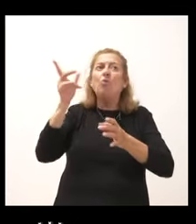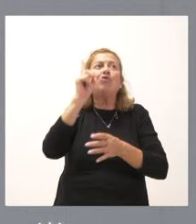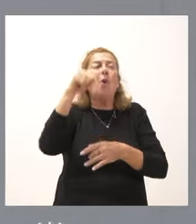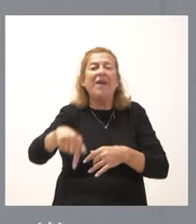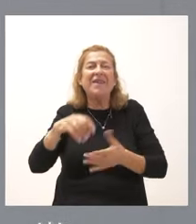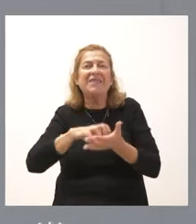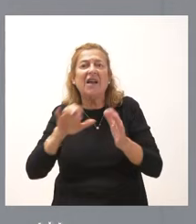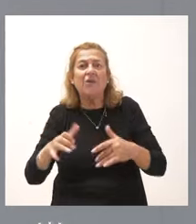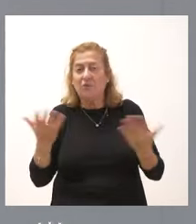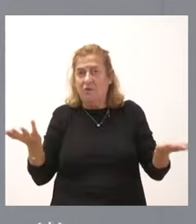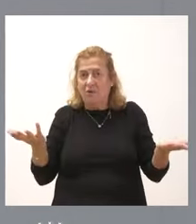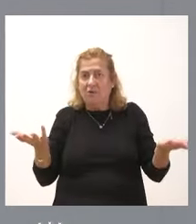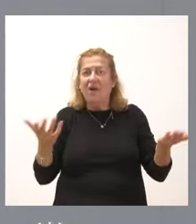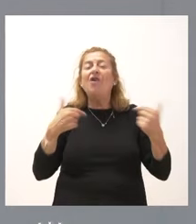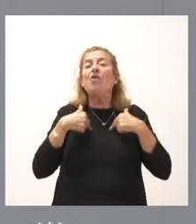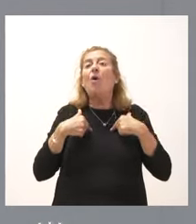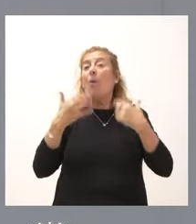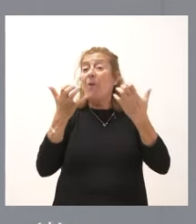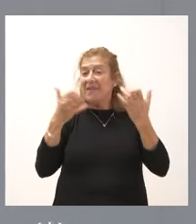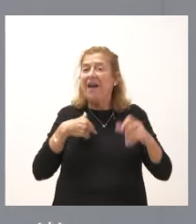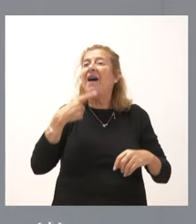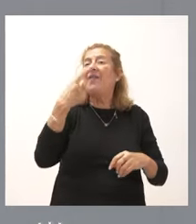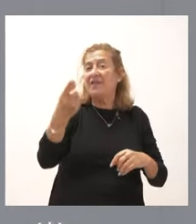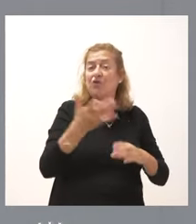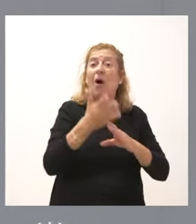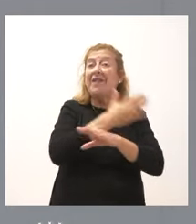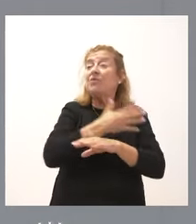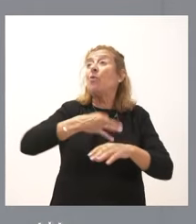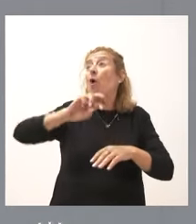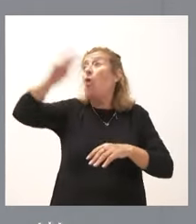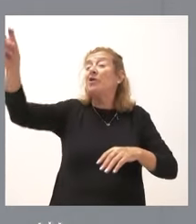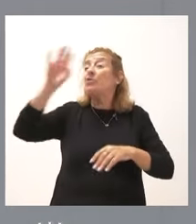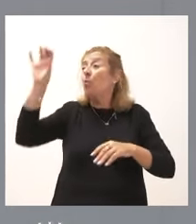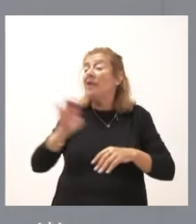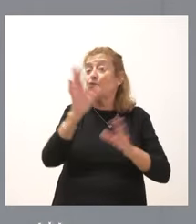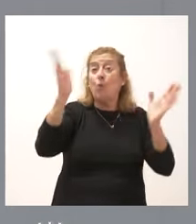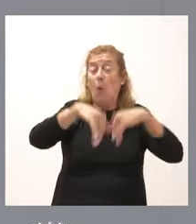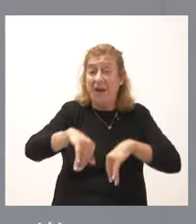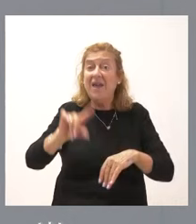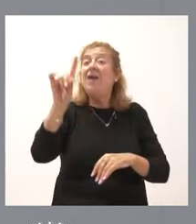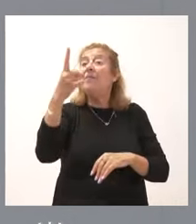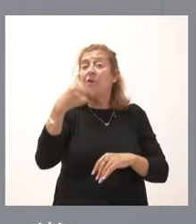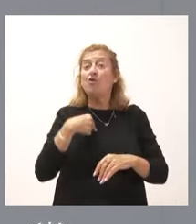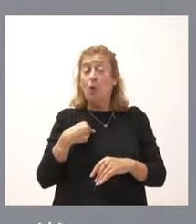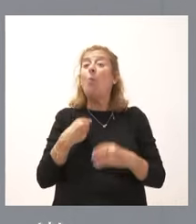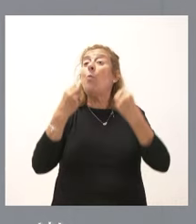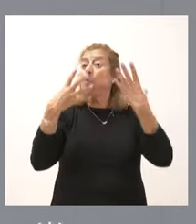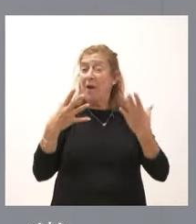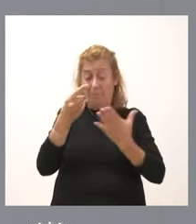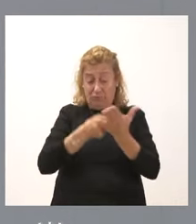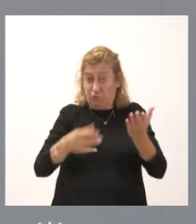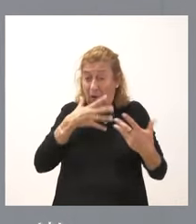Gracias. Bueno, nosotros que tenemos esa ventaja que les he dicho anteriormente, que quizá otras comunidades no tengan. Primero, que nosotros tenemos un buen presupuesto en vigor.